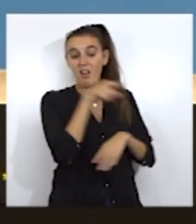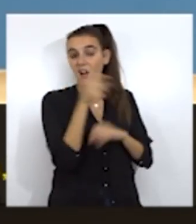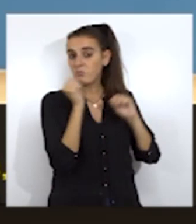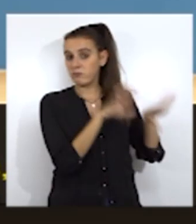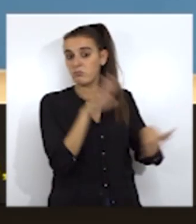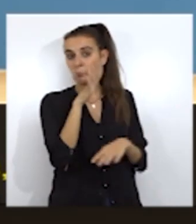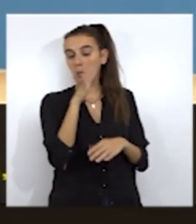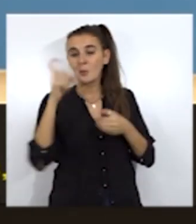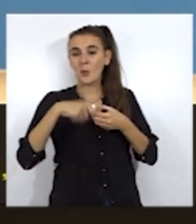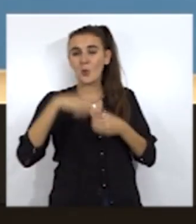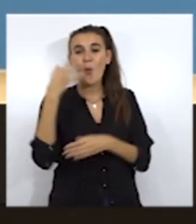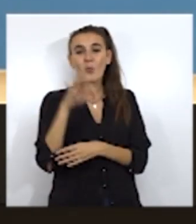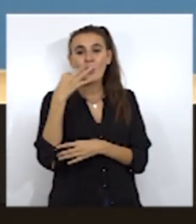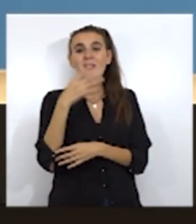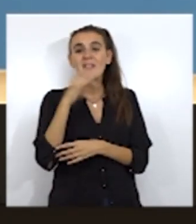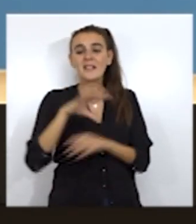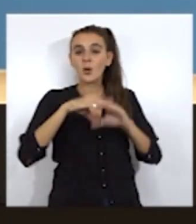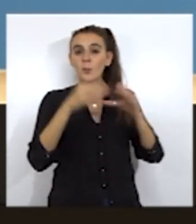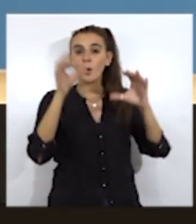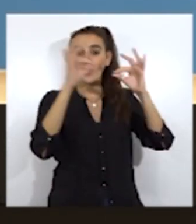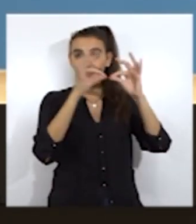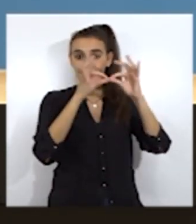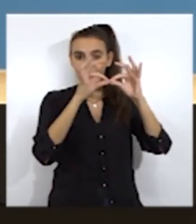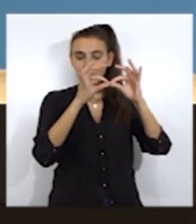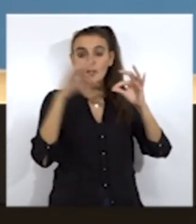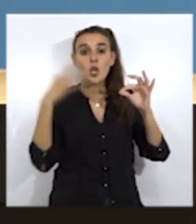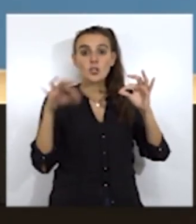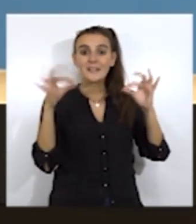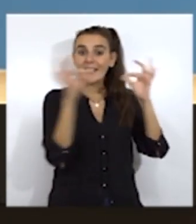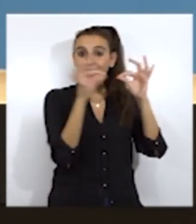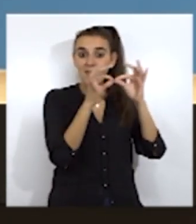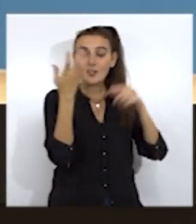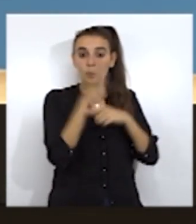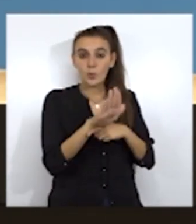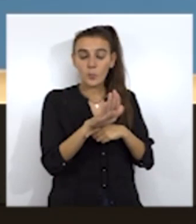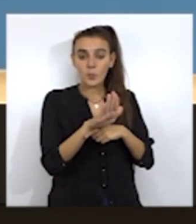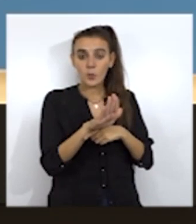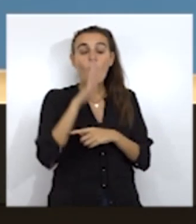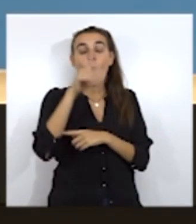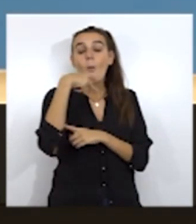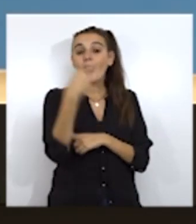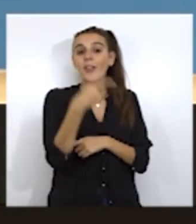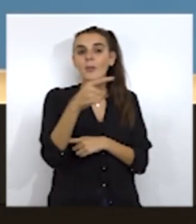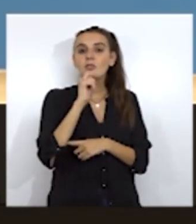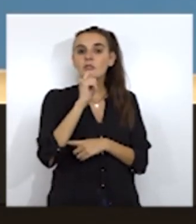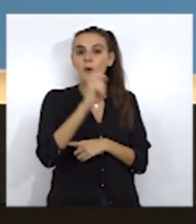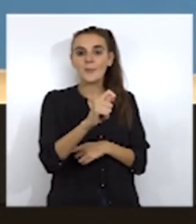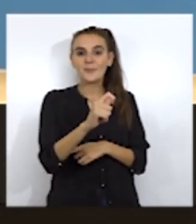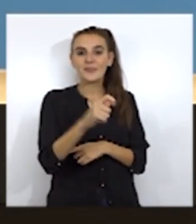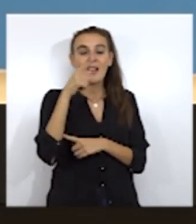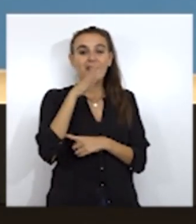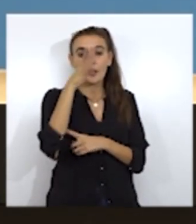intervención única y exclusivamente de Caballas. Única y exclusivamente de Caballas. Por lo tanto, yo apelaría que tiraseis de las